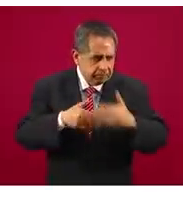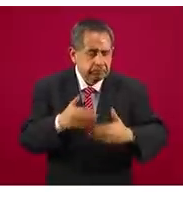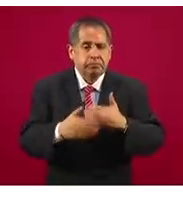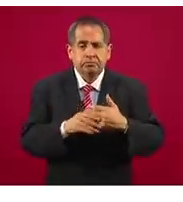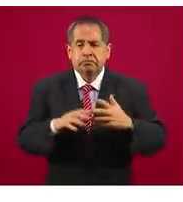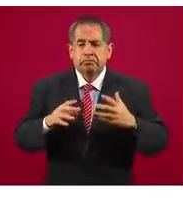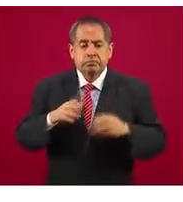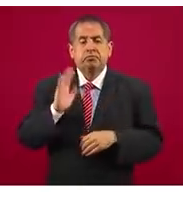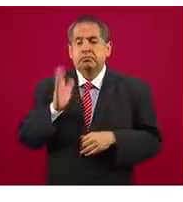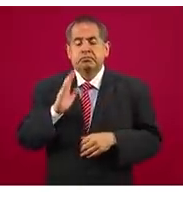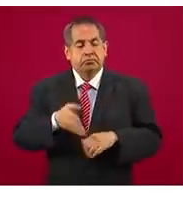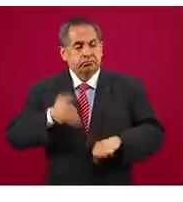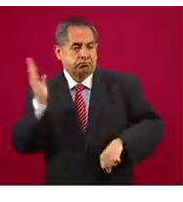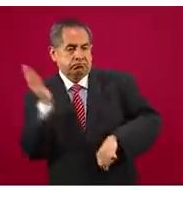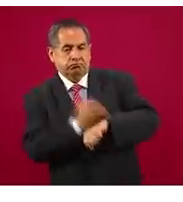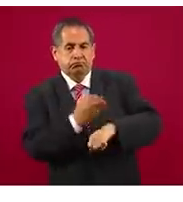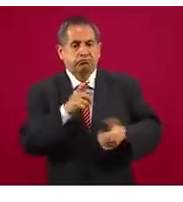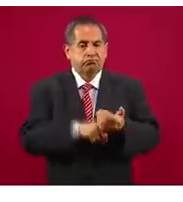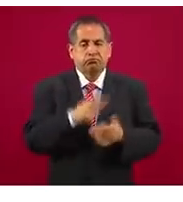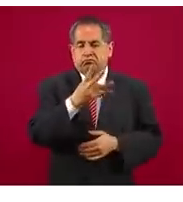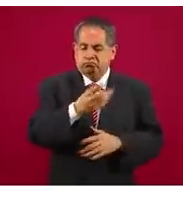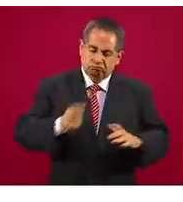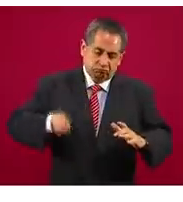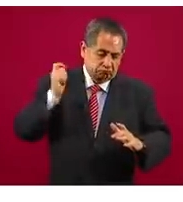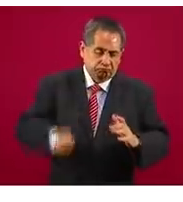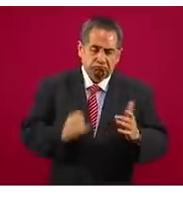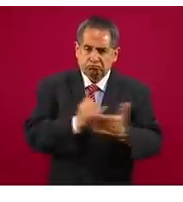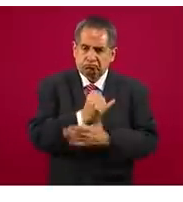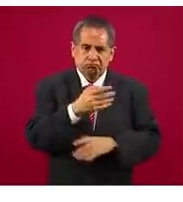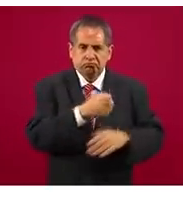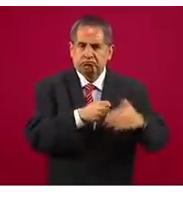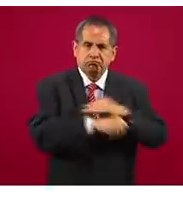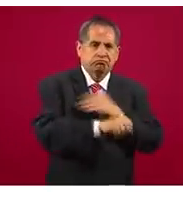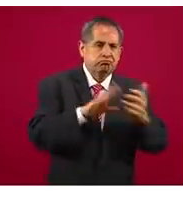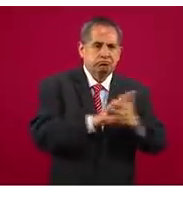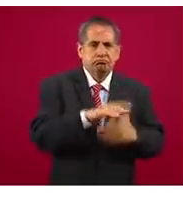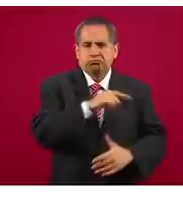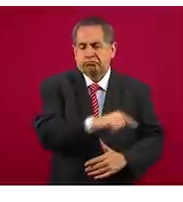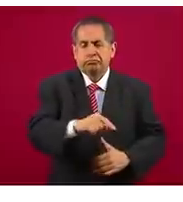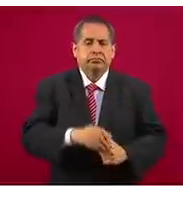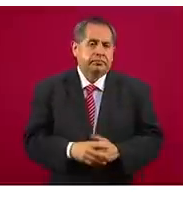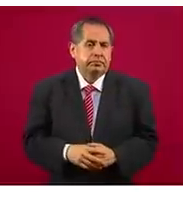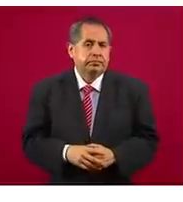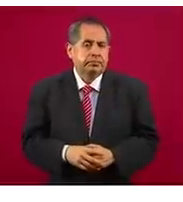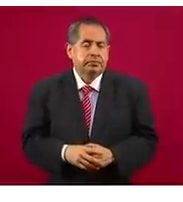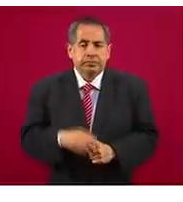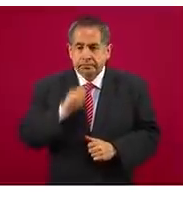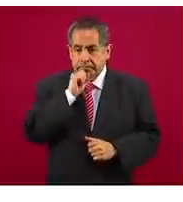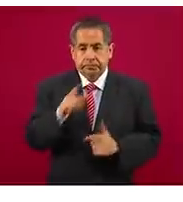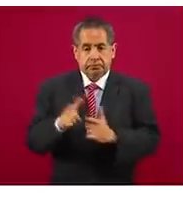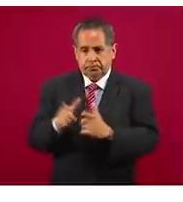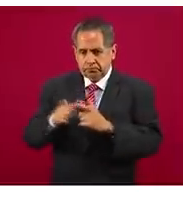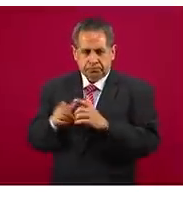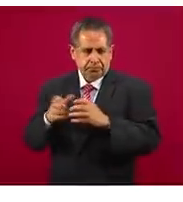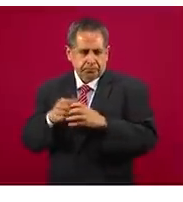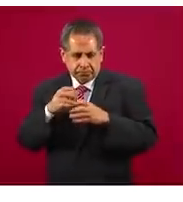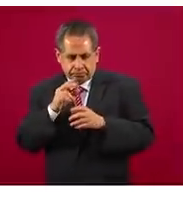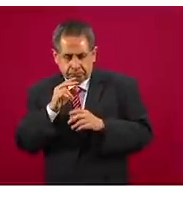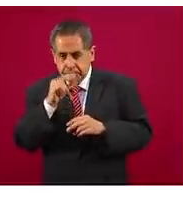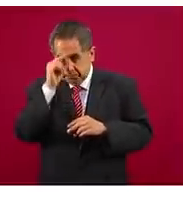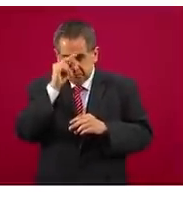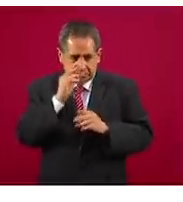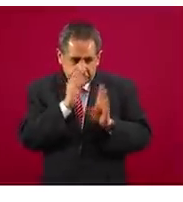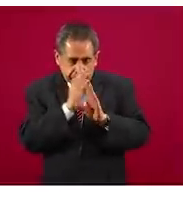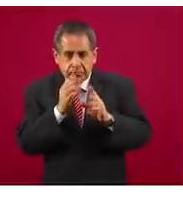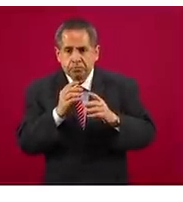logrado condenatorias a cuatro personas por este delito. Adelante. Por parte del área de inteligencia, se reactivó el grupo